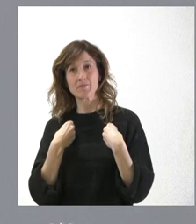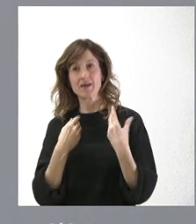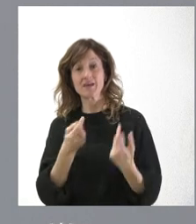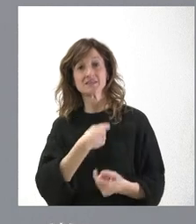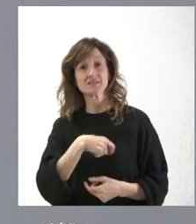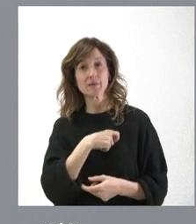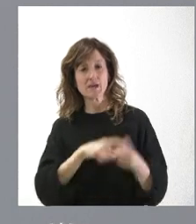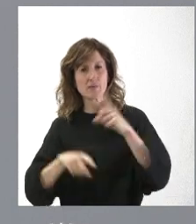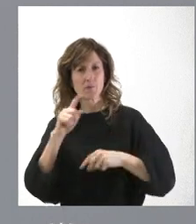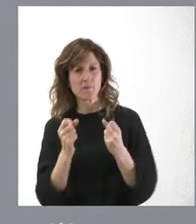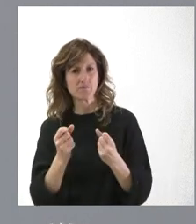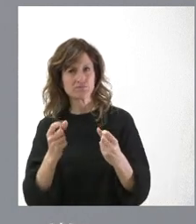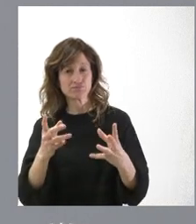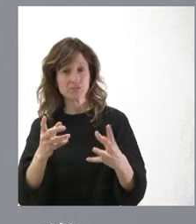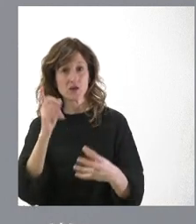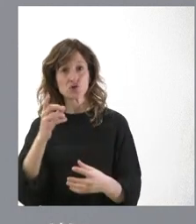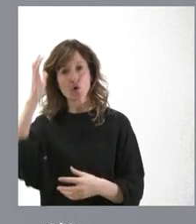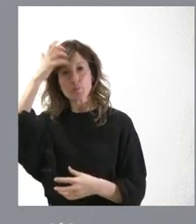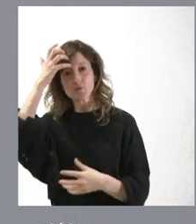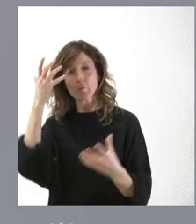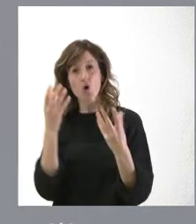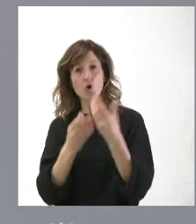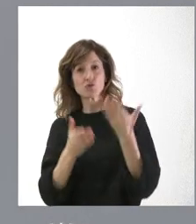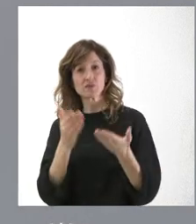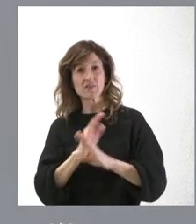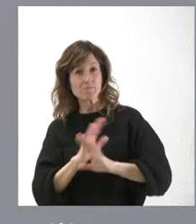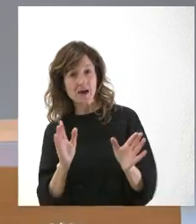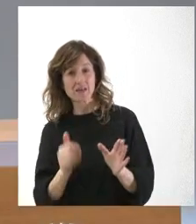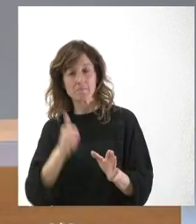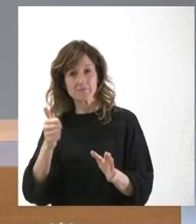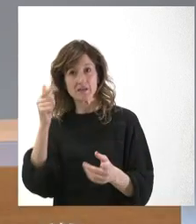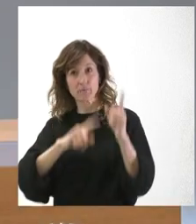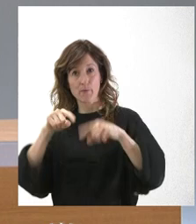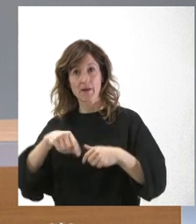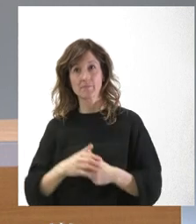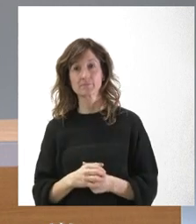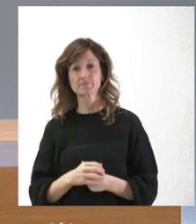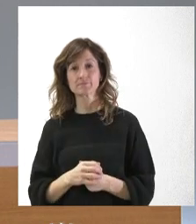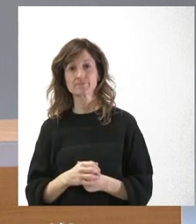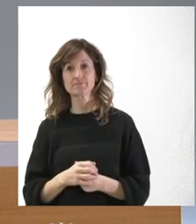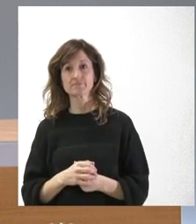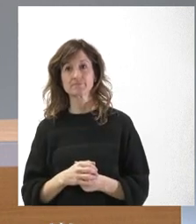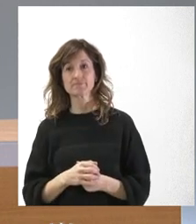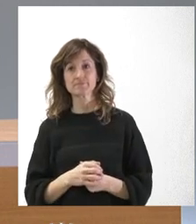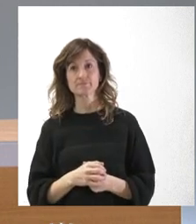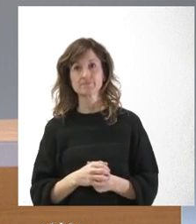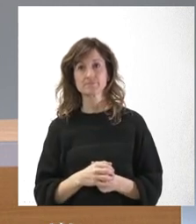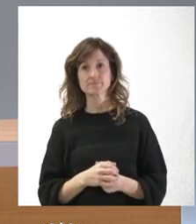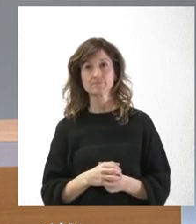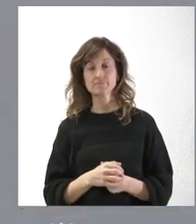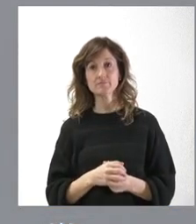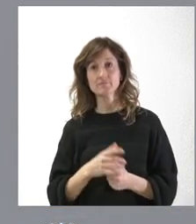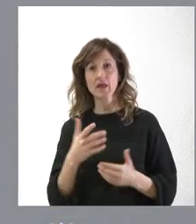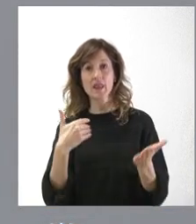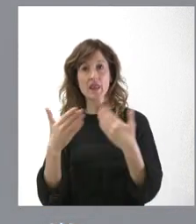problemas que los problemas de Puigdemont con la justicia. ¿Qué tipo de déficit le gustaría tener? Mire, nosotros estamos dispuestos a negociar